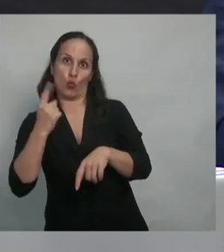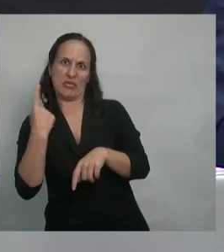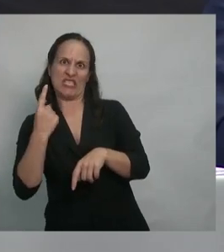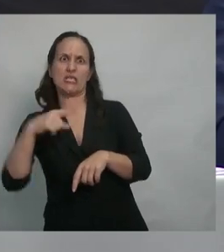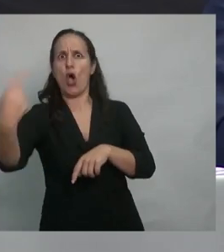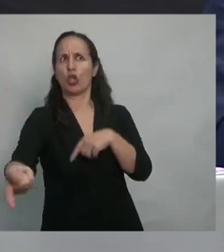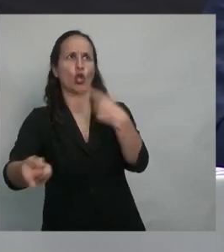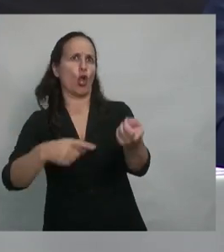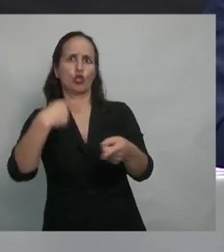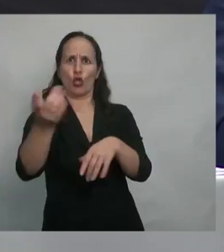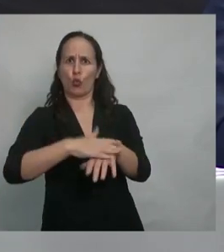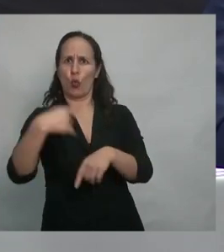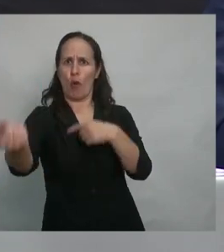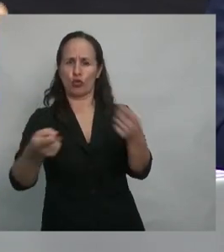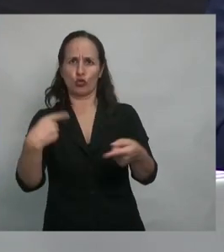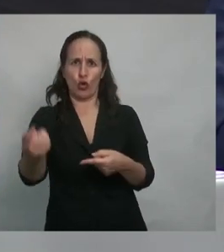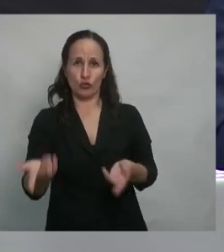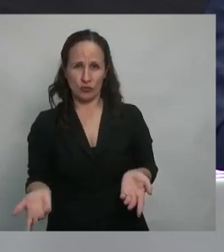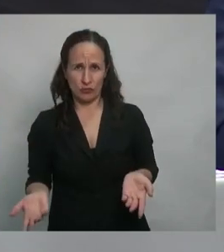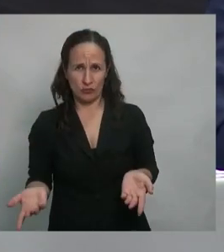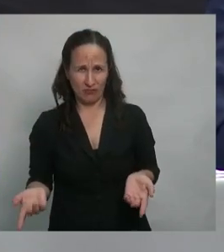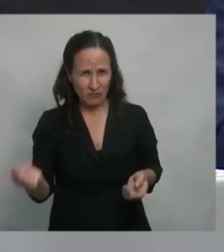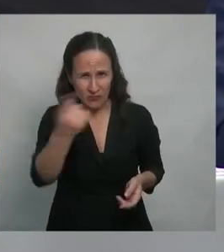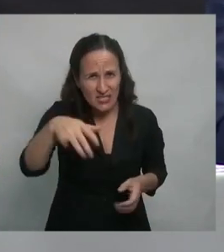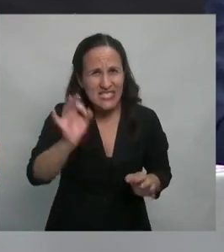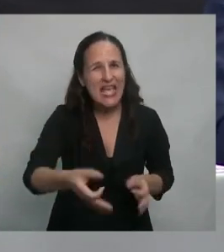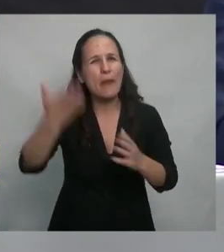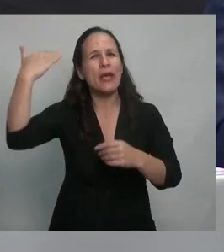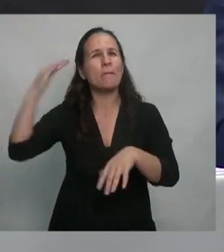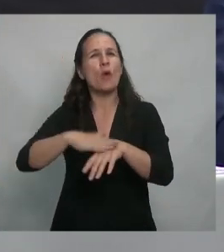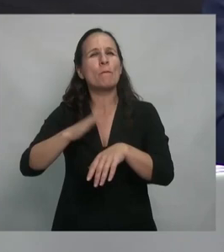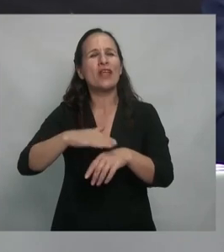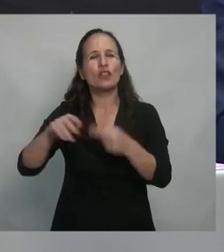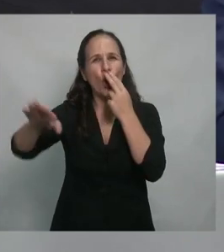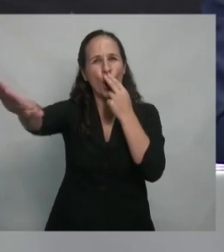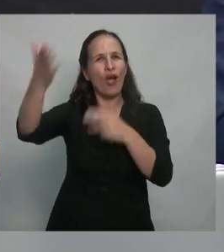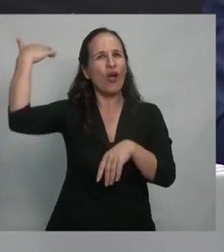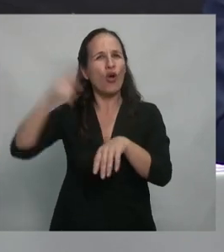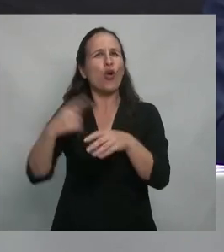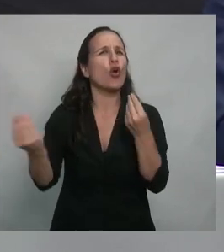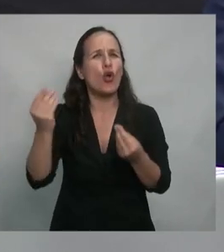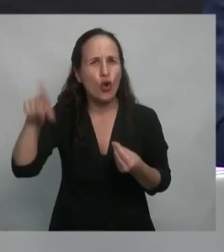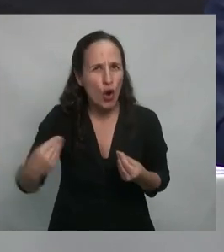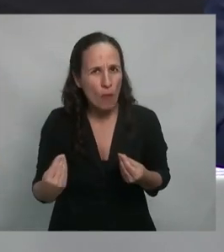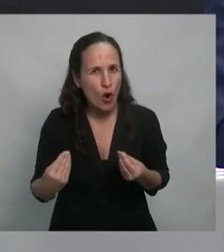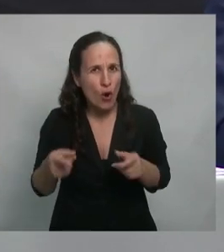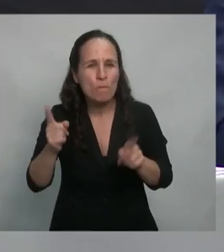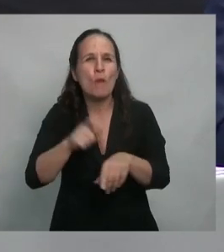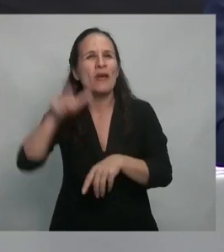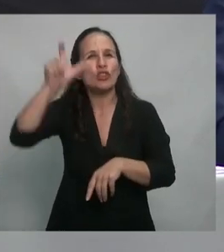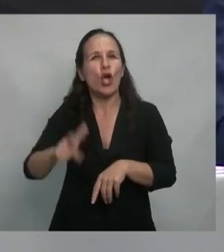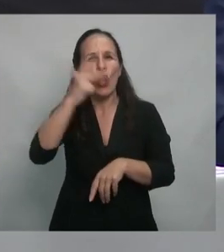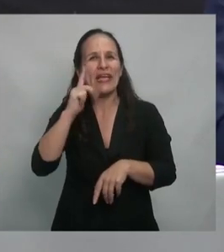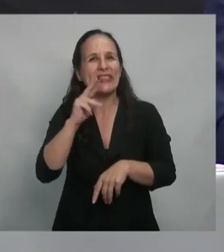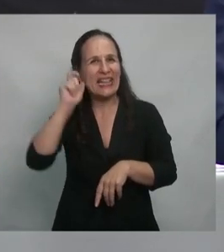que comienzan a culpar... ¿Ustedes saben cómo empezó el nazismo? ¿Cómo llega Adolf Hitler al poder